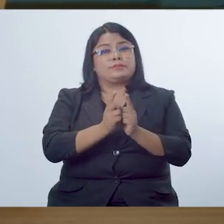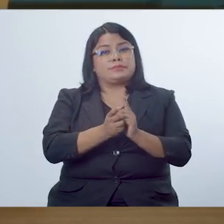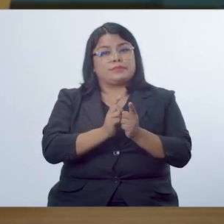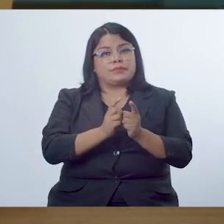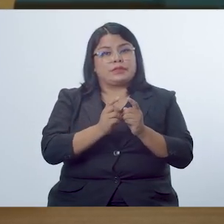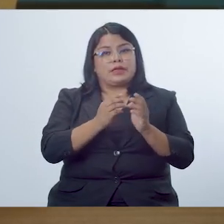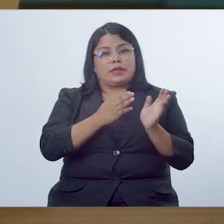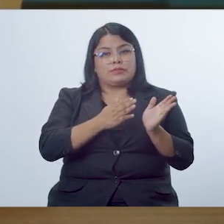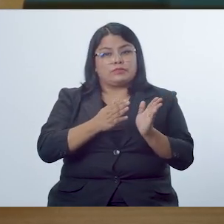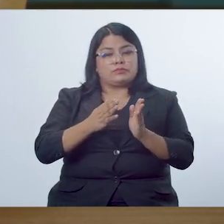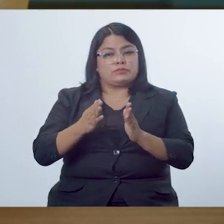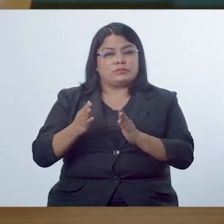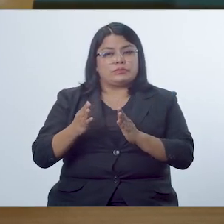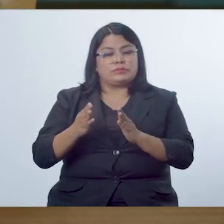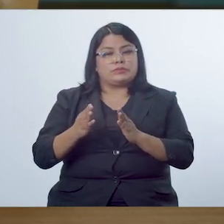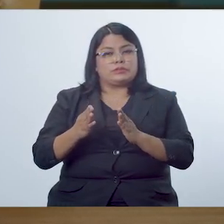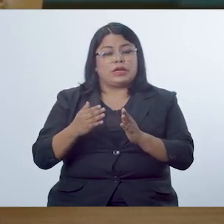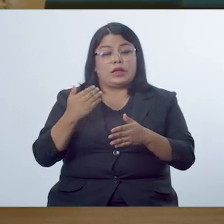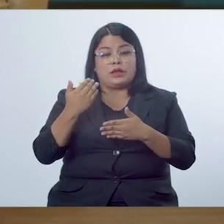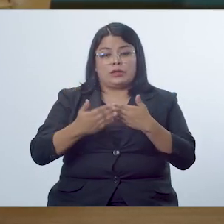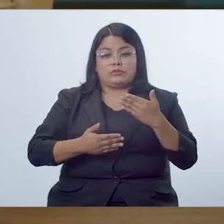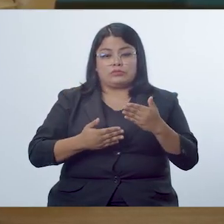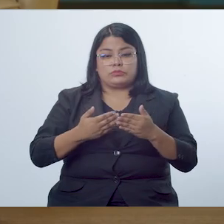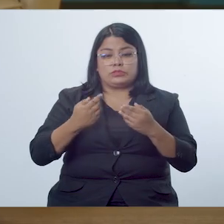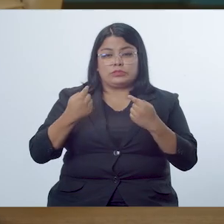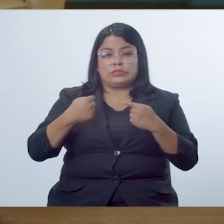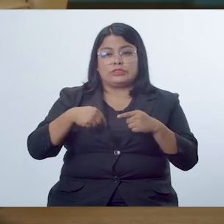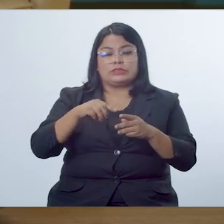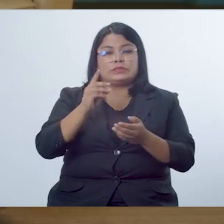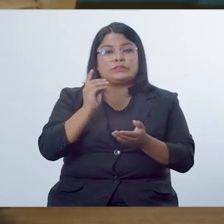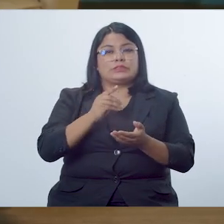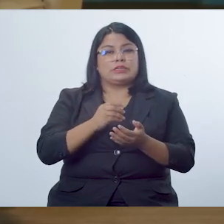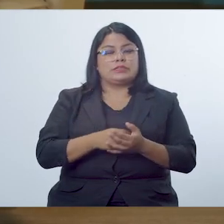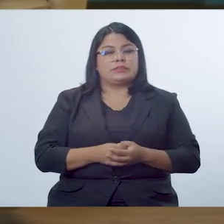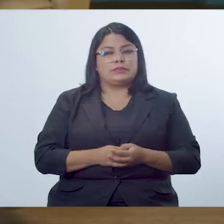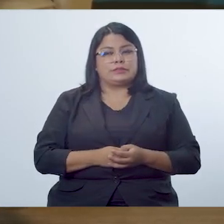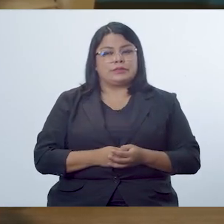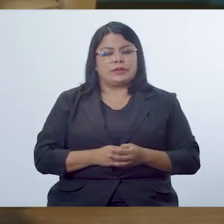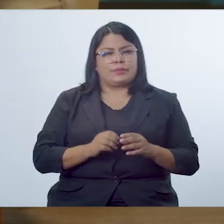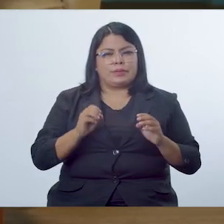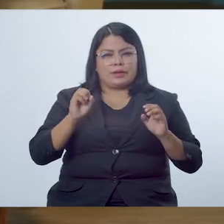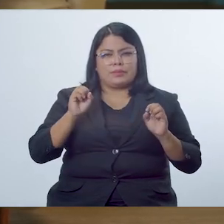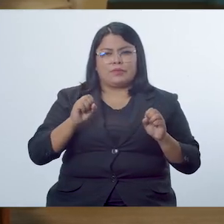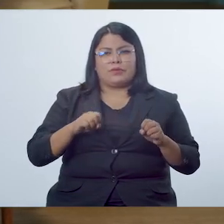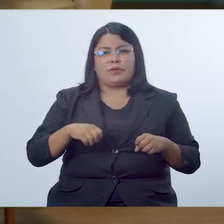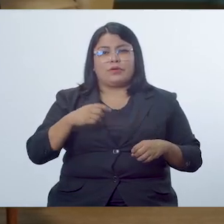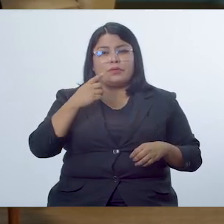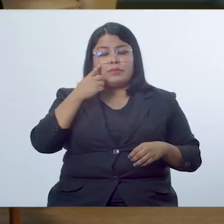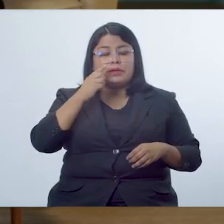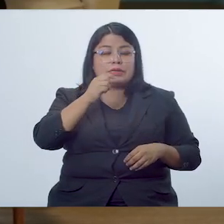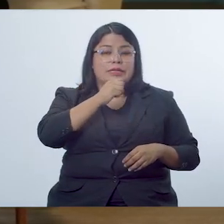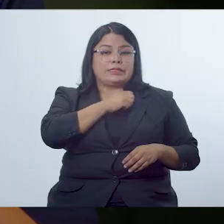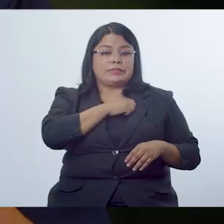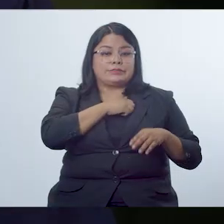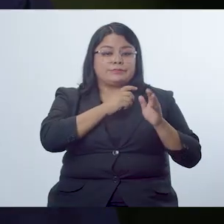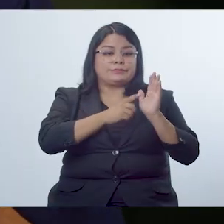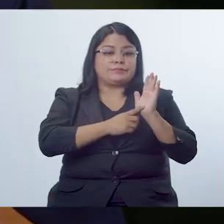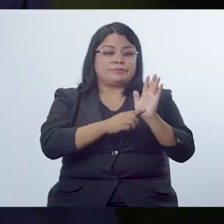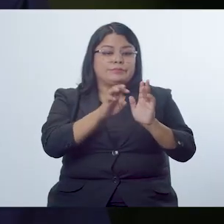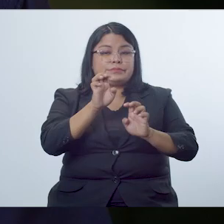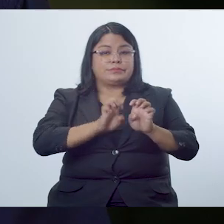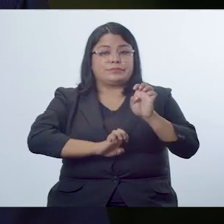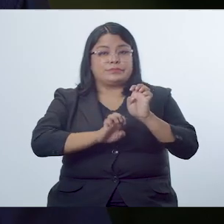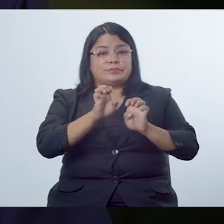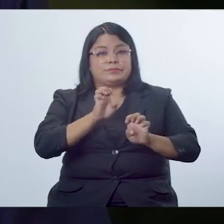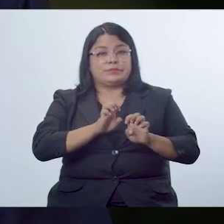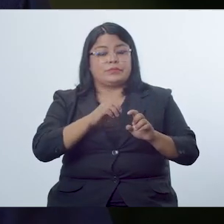asociadas a las etapas que ya hemos conocido de la secuencia didáctica para al final tener un producto que el estudiante